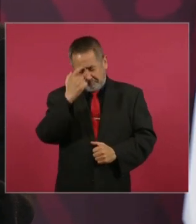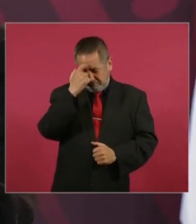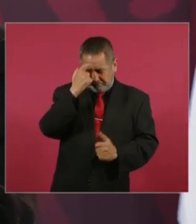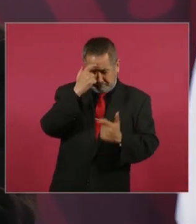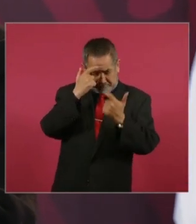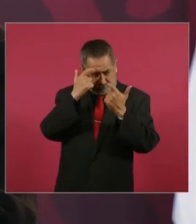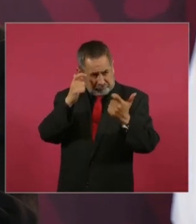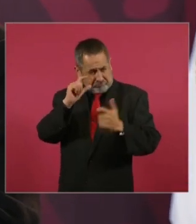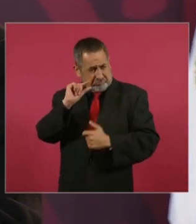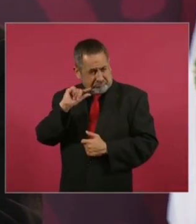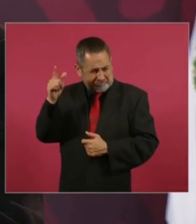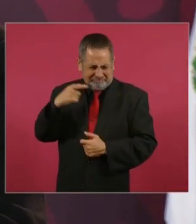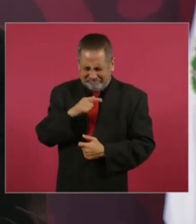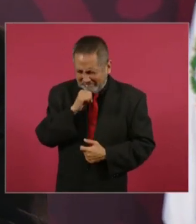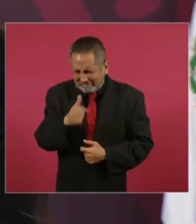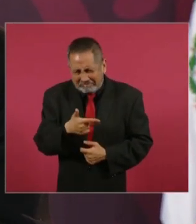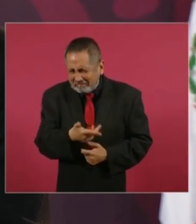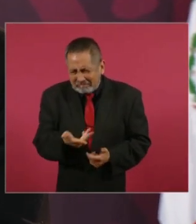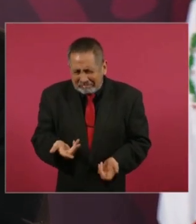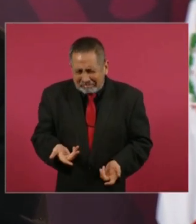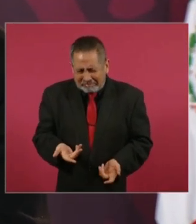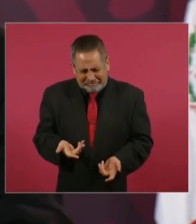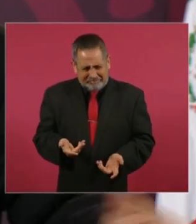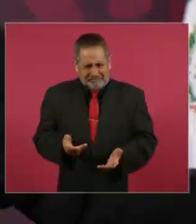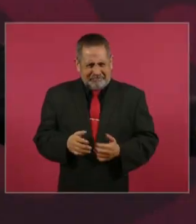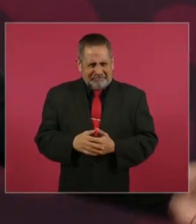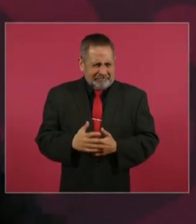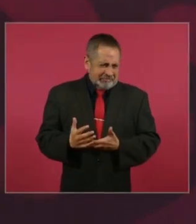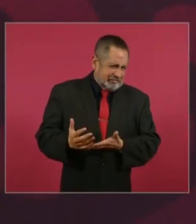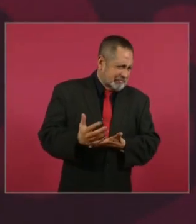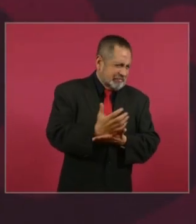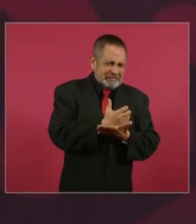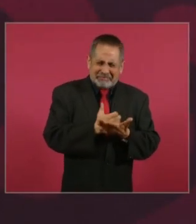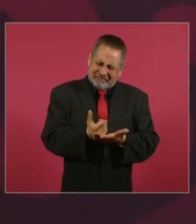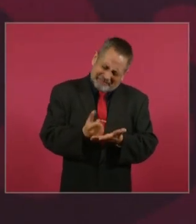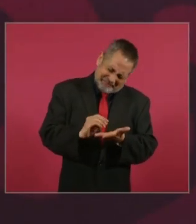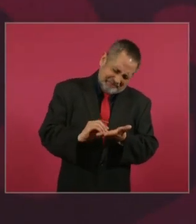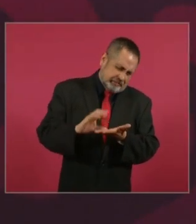¿por qué gana tanto?